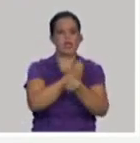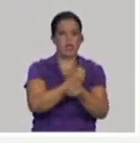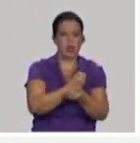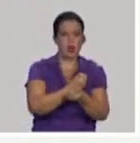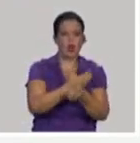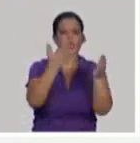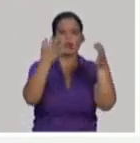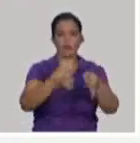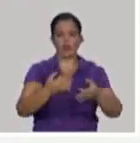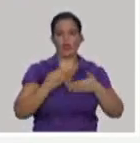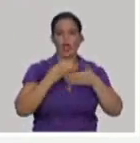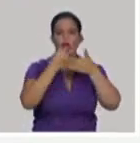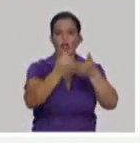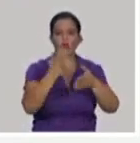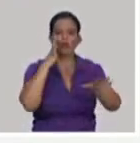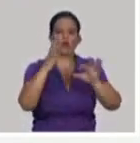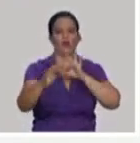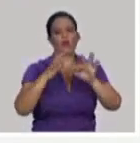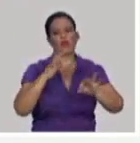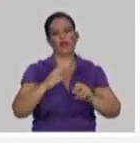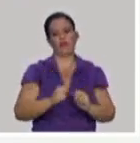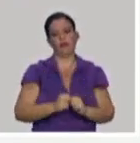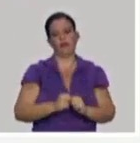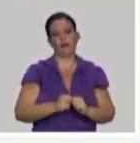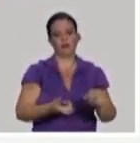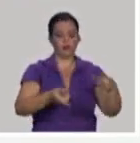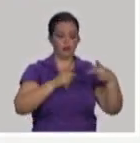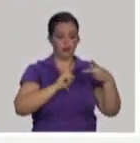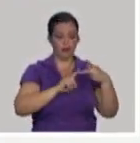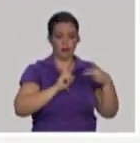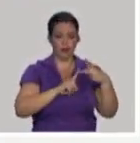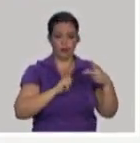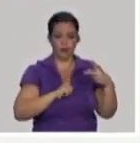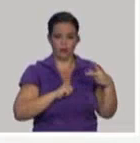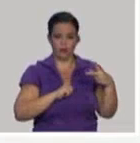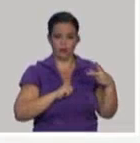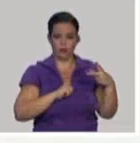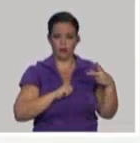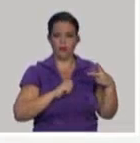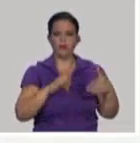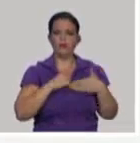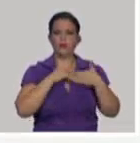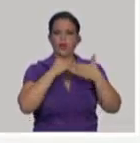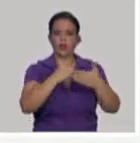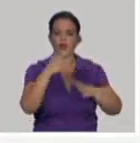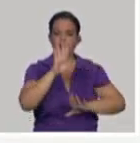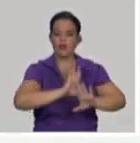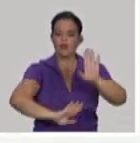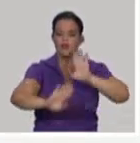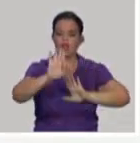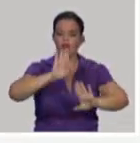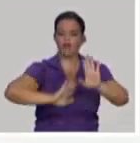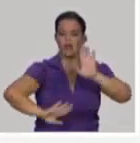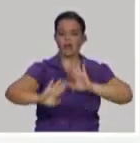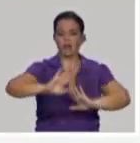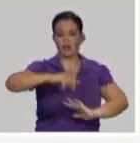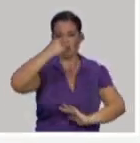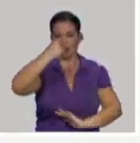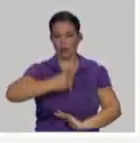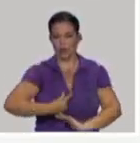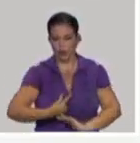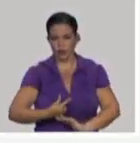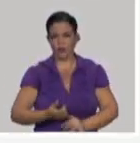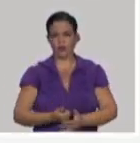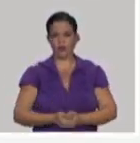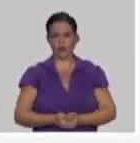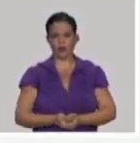segundo es que sea capaz de estimular la respuesta inmune de manera que eso permita al sistema inmune estar en una mejor situación y responder